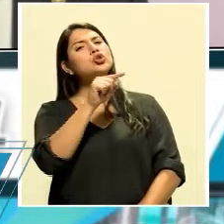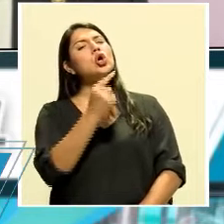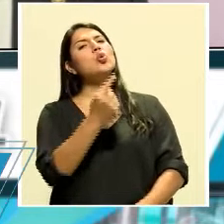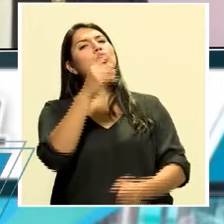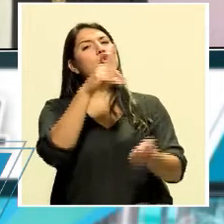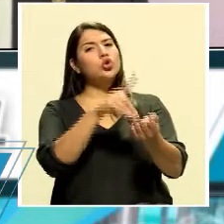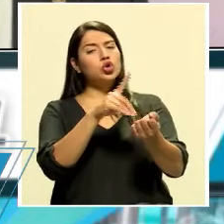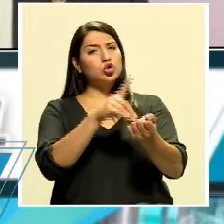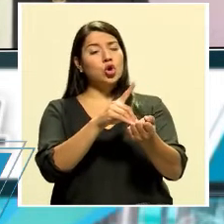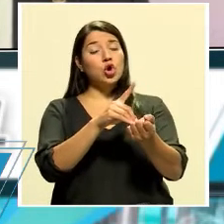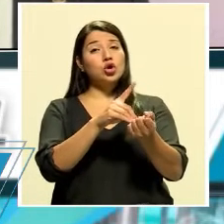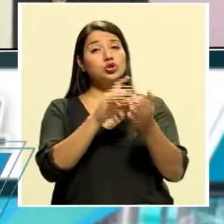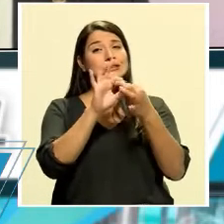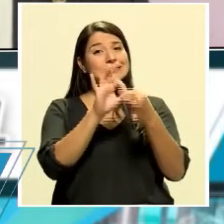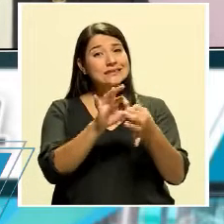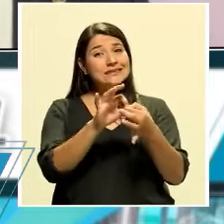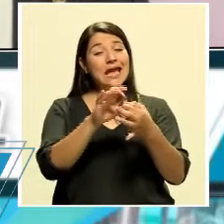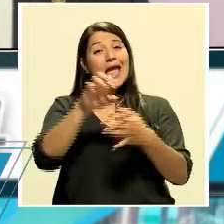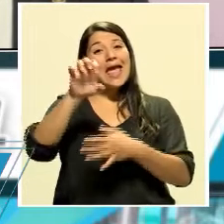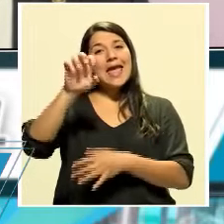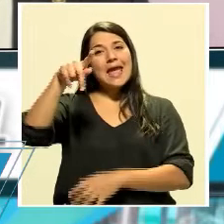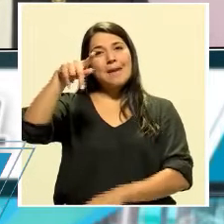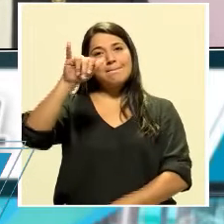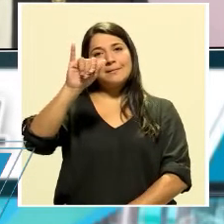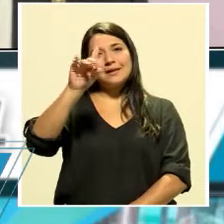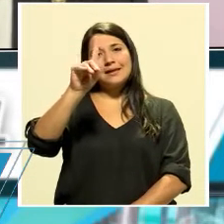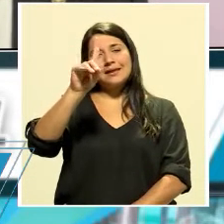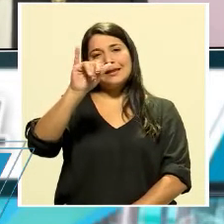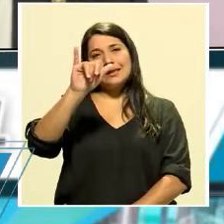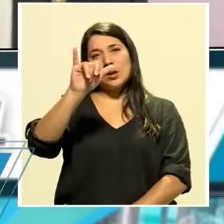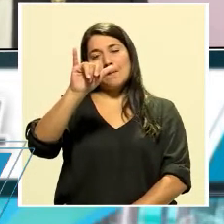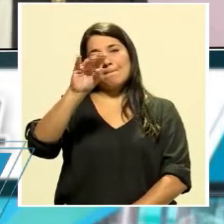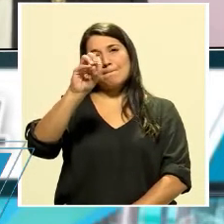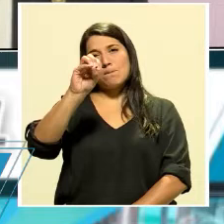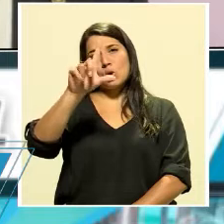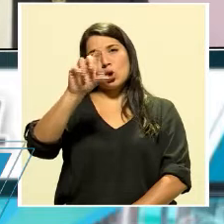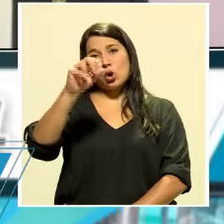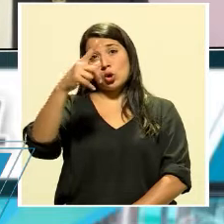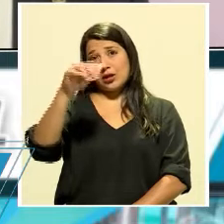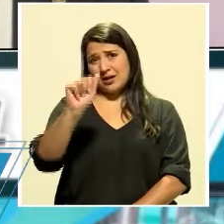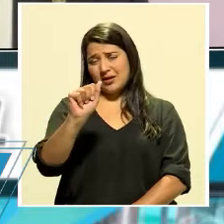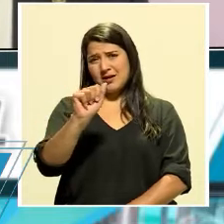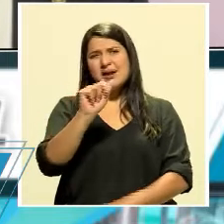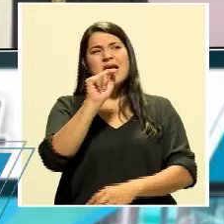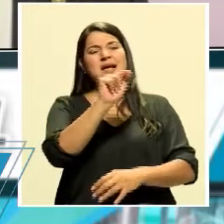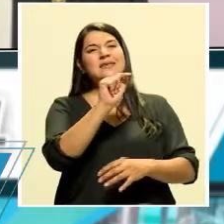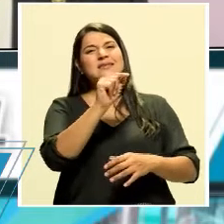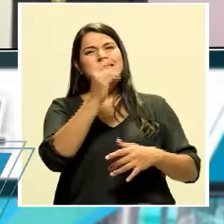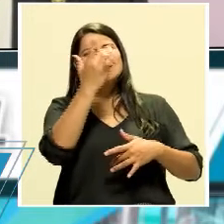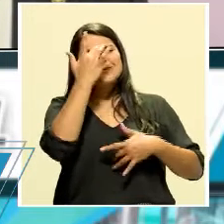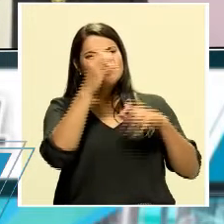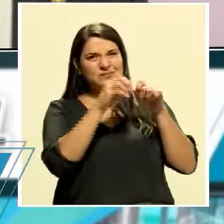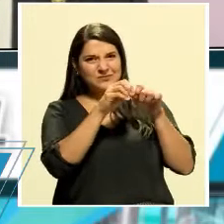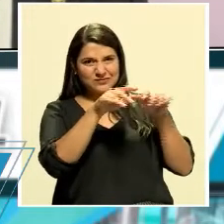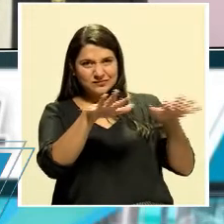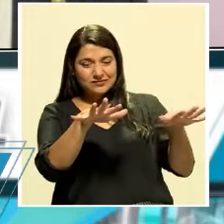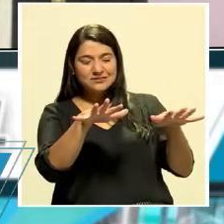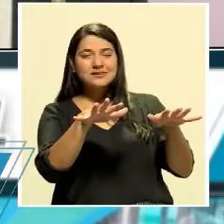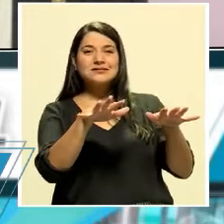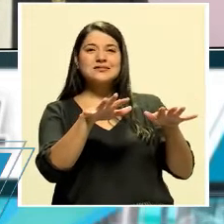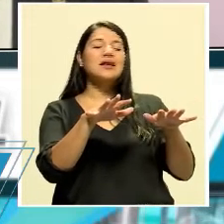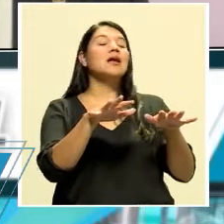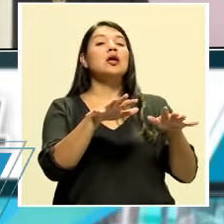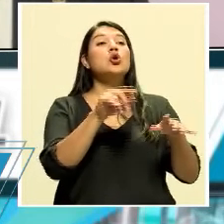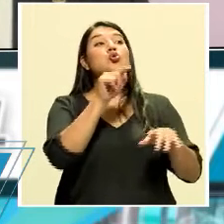epidemiólogo, un funcionario de carrera del Ministerio de Salud. No es un político, pero de